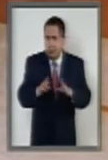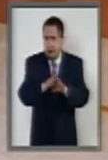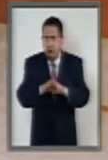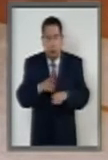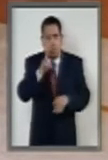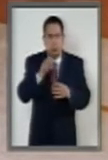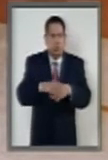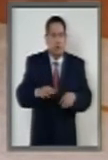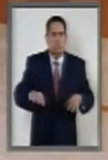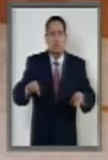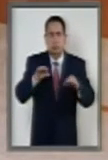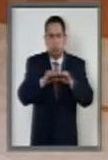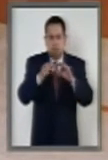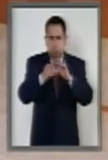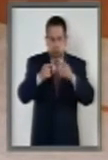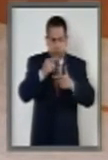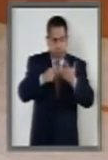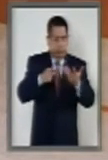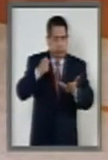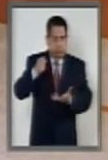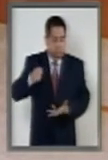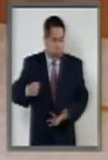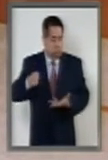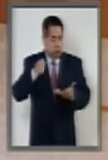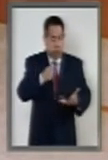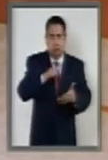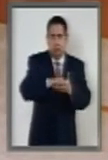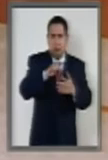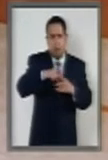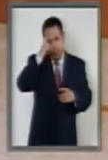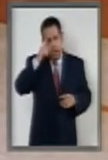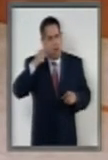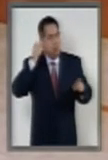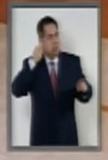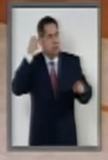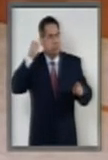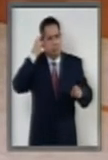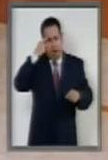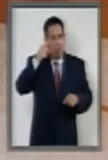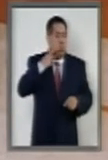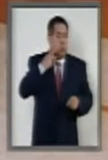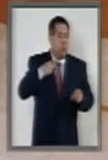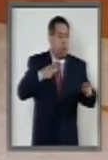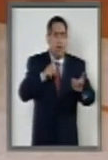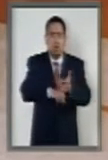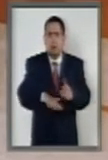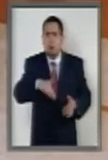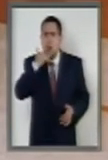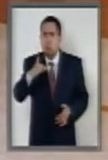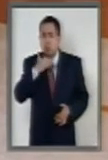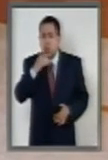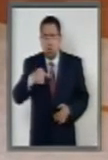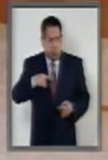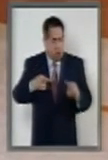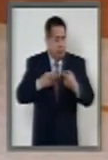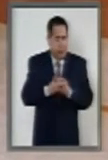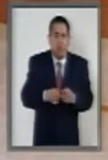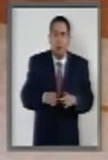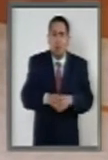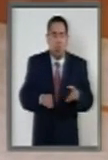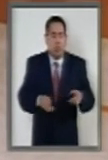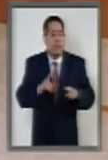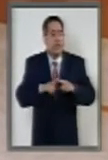principal del financiamiento, por ejemplo, de las campañas, provienen de hechos de corrupción. Y muchos